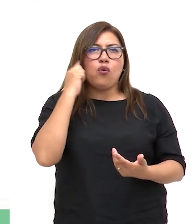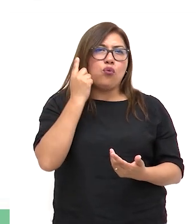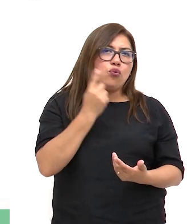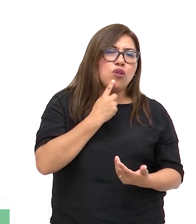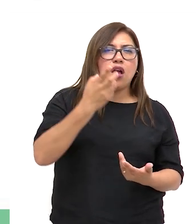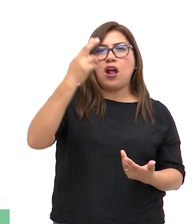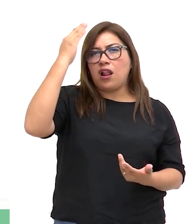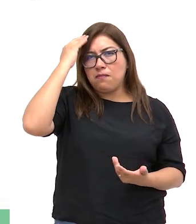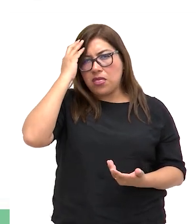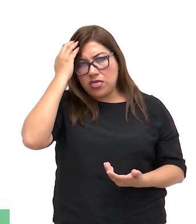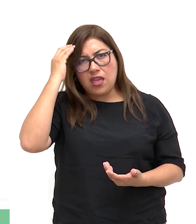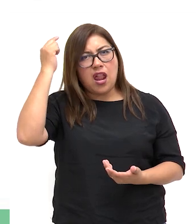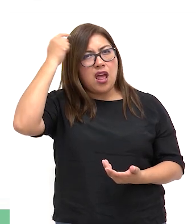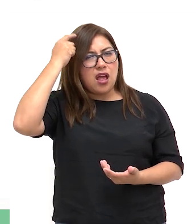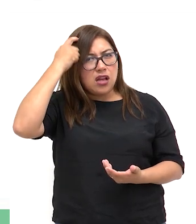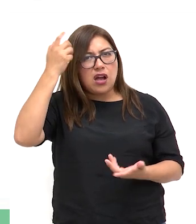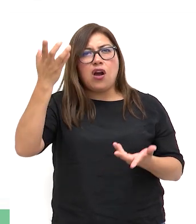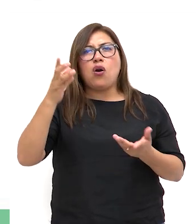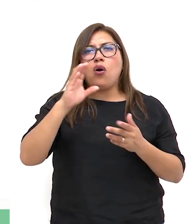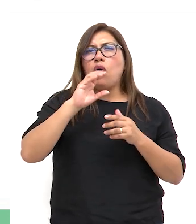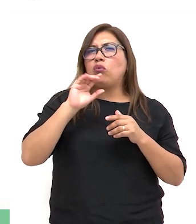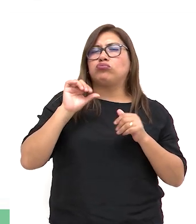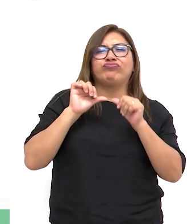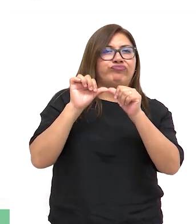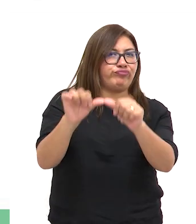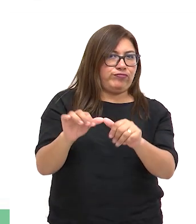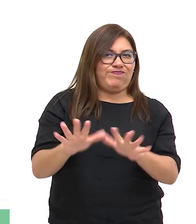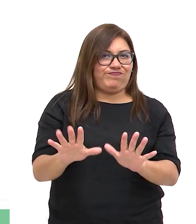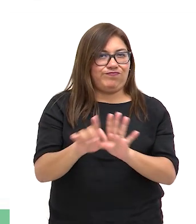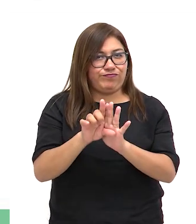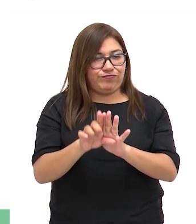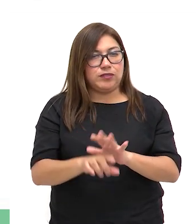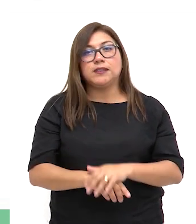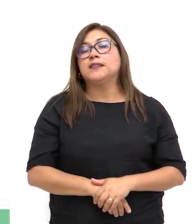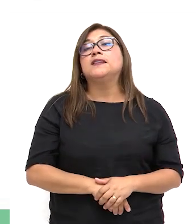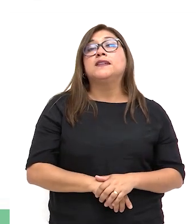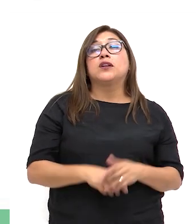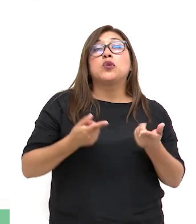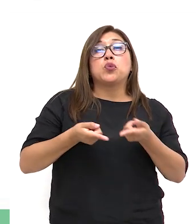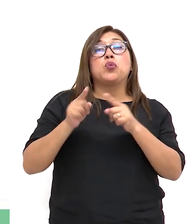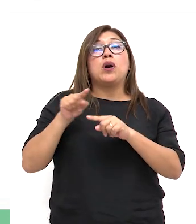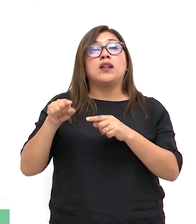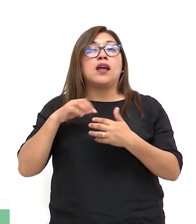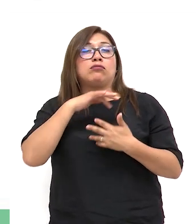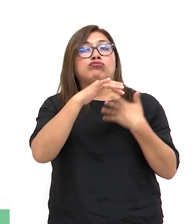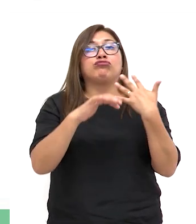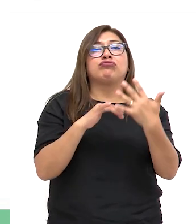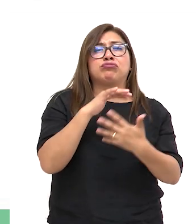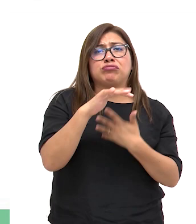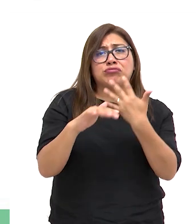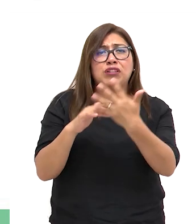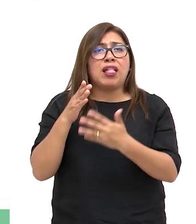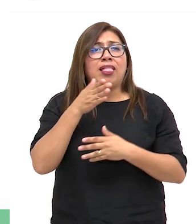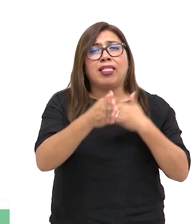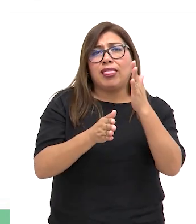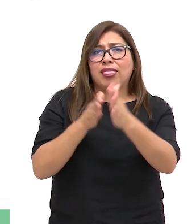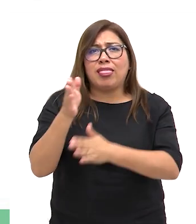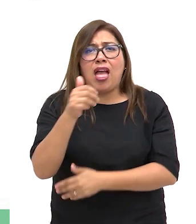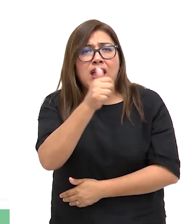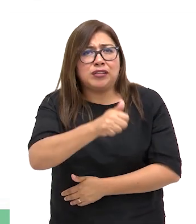mentales o intelectuales de carácter permanente, que al interactuar con diversas barreras